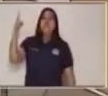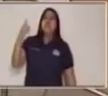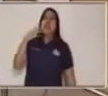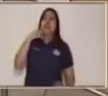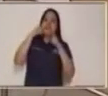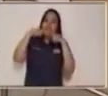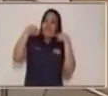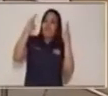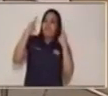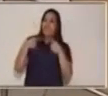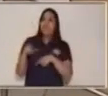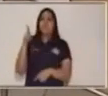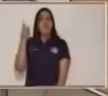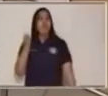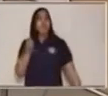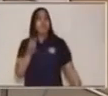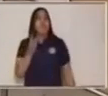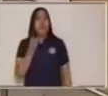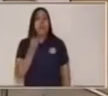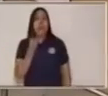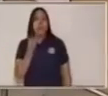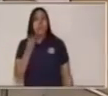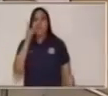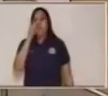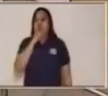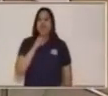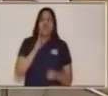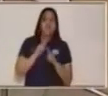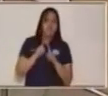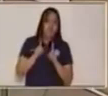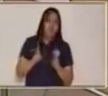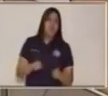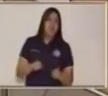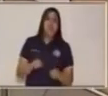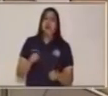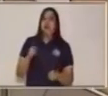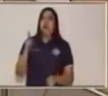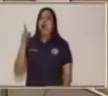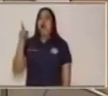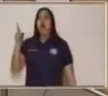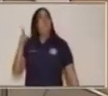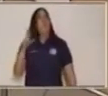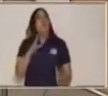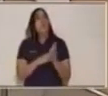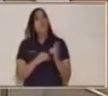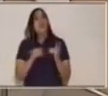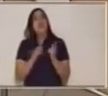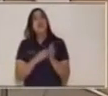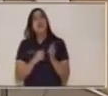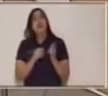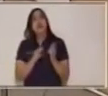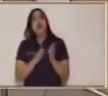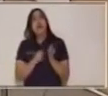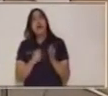sonrisa, hay una verde que ya no tiene esa sonrisa, tenemos una naranjada que,